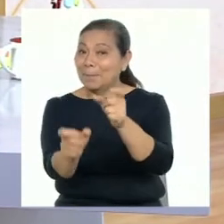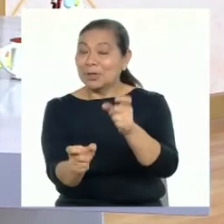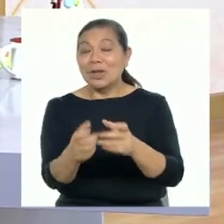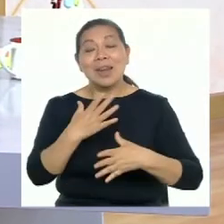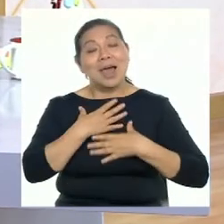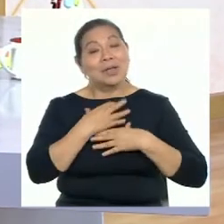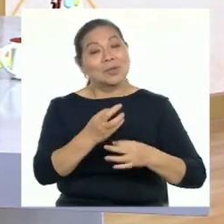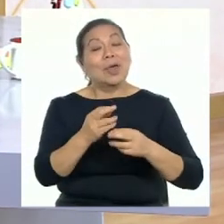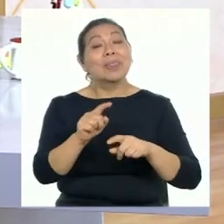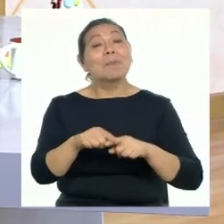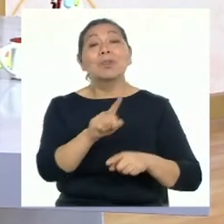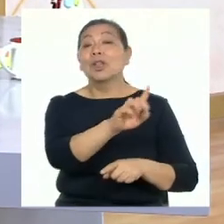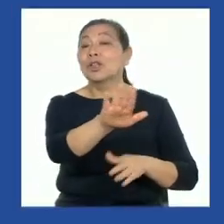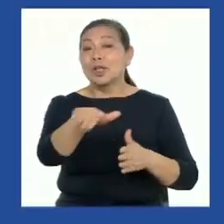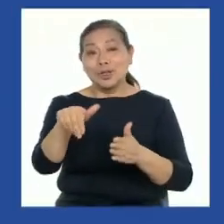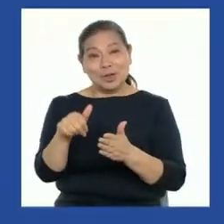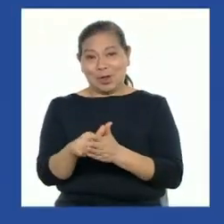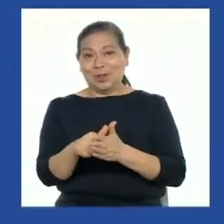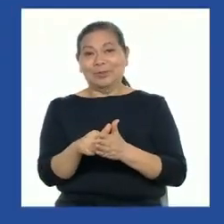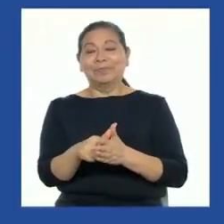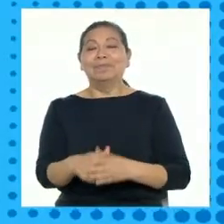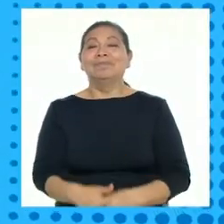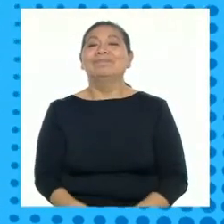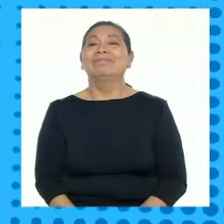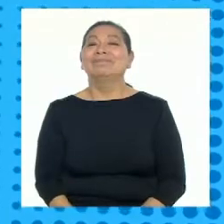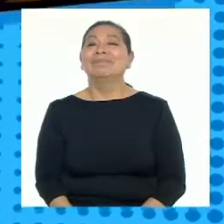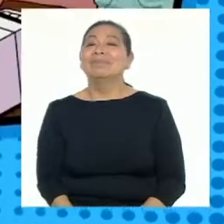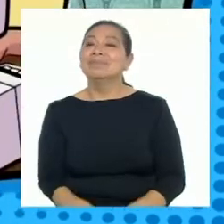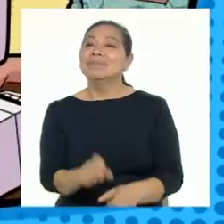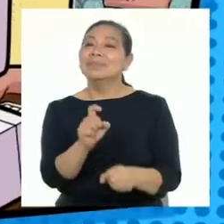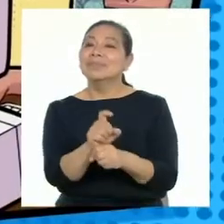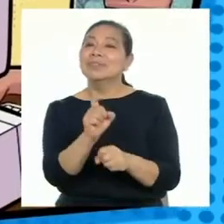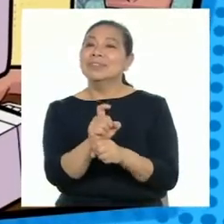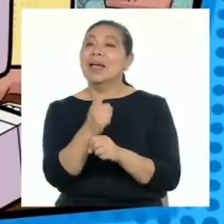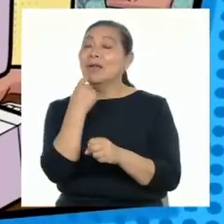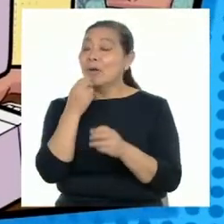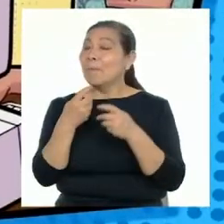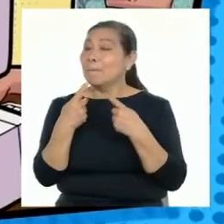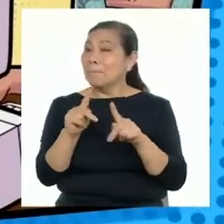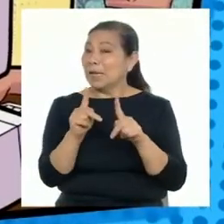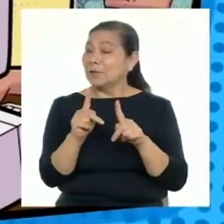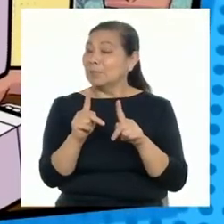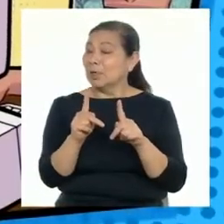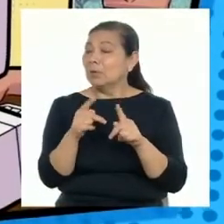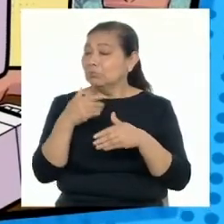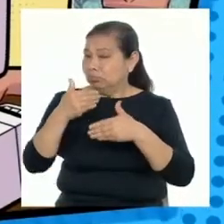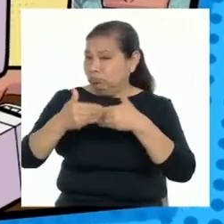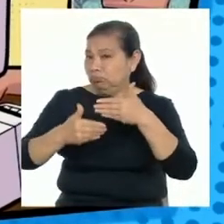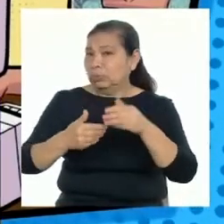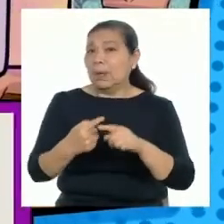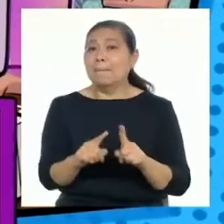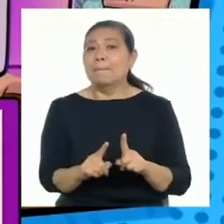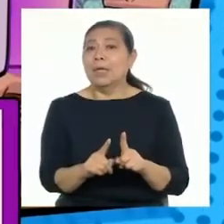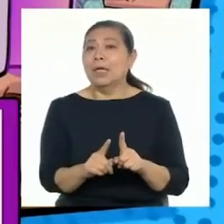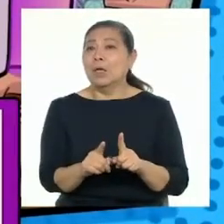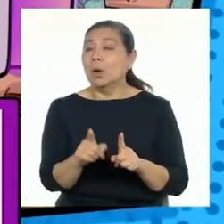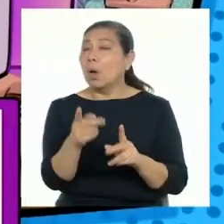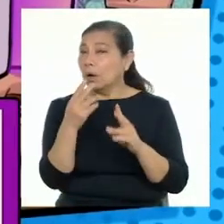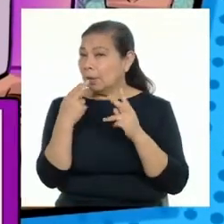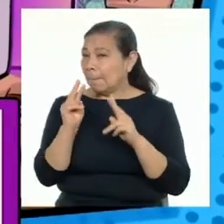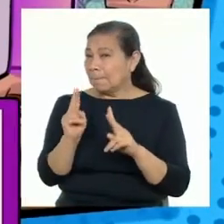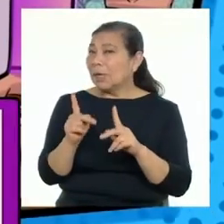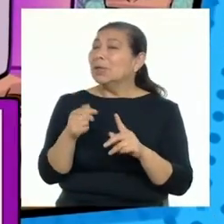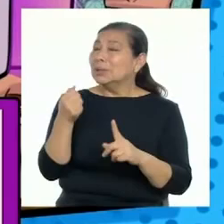La salud depende de todos. La educación a distancia nos permite seguir avanzando. Pero la